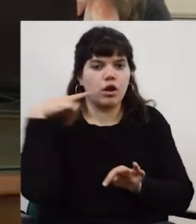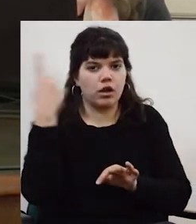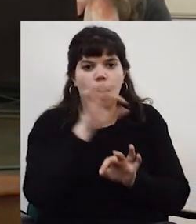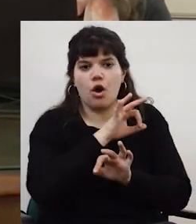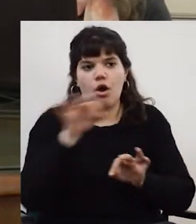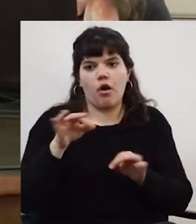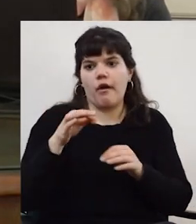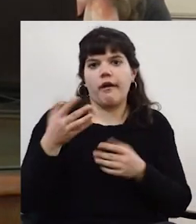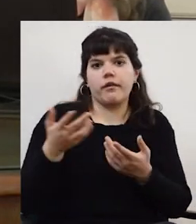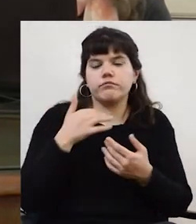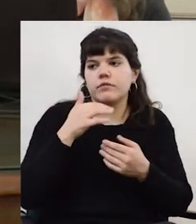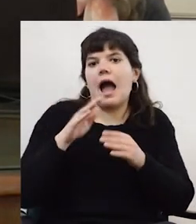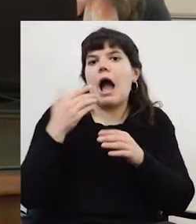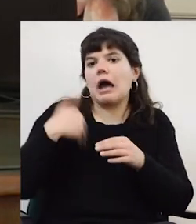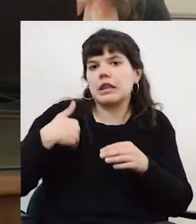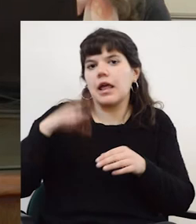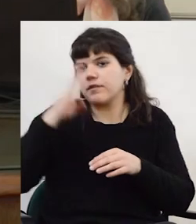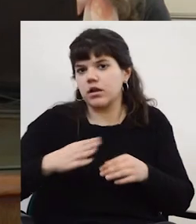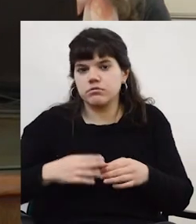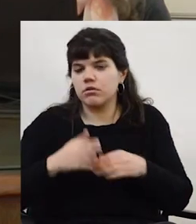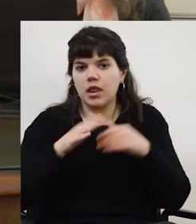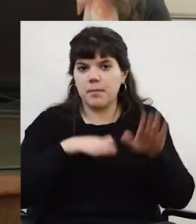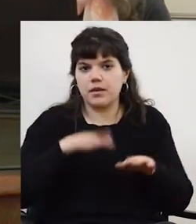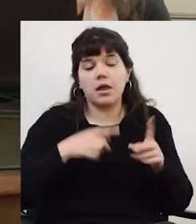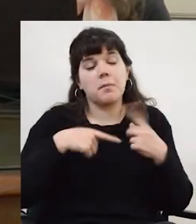regionales, yo qué sé, y en general,